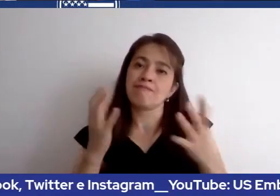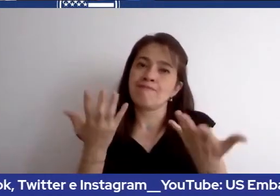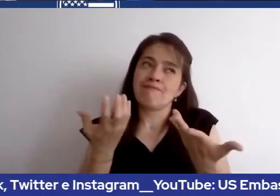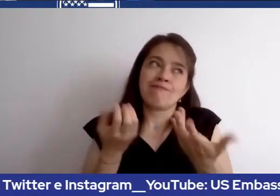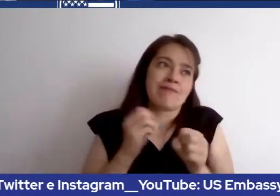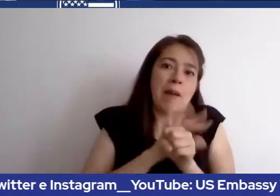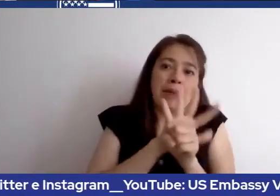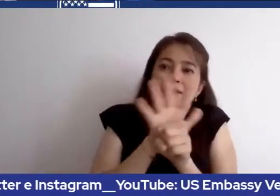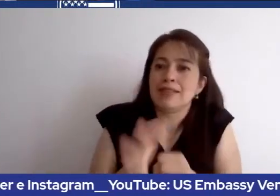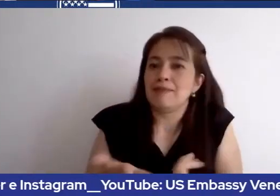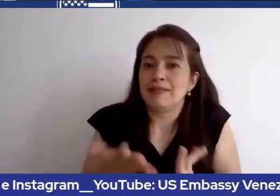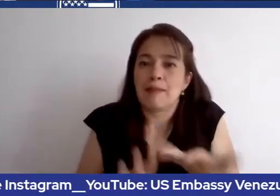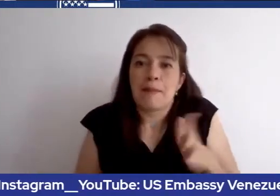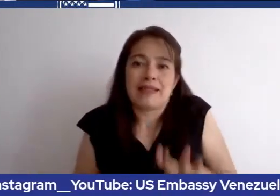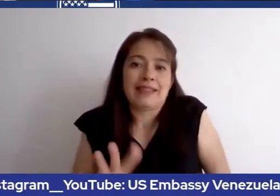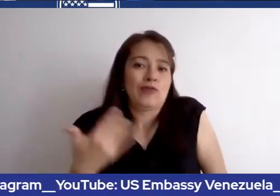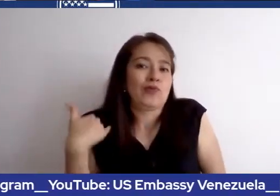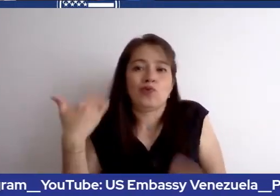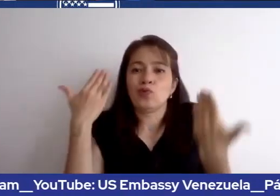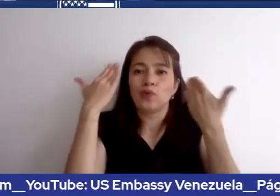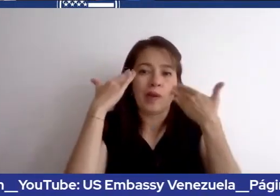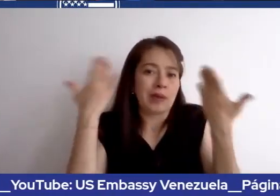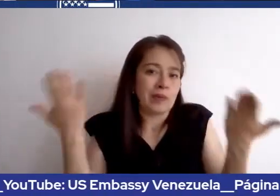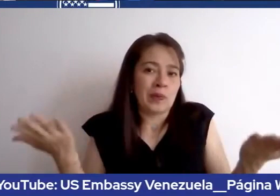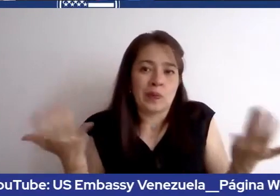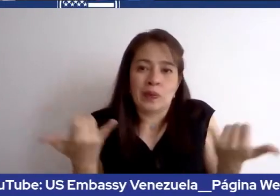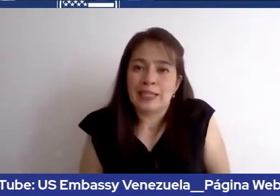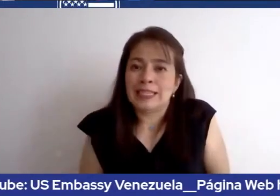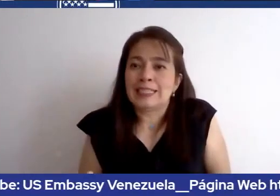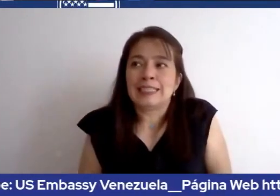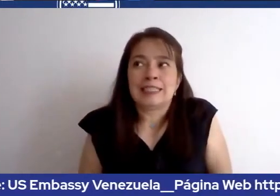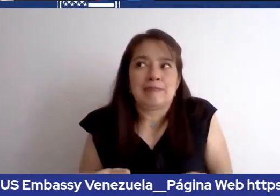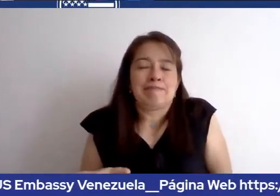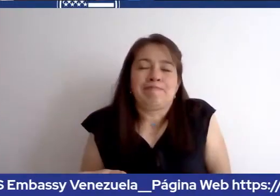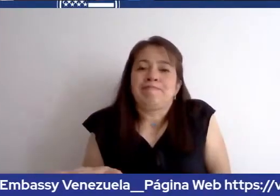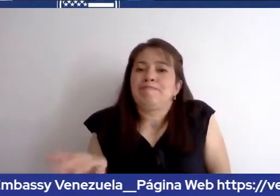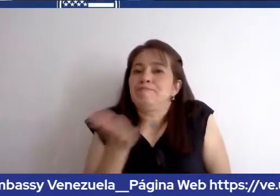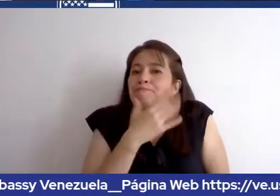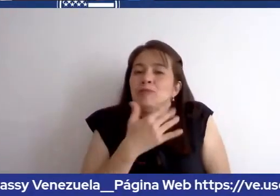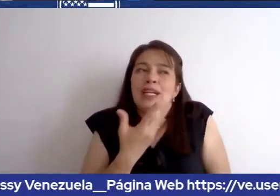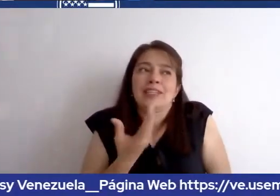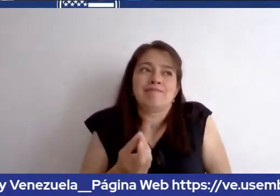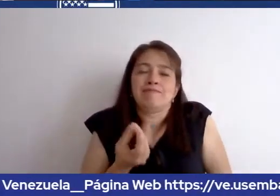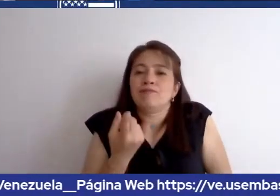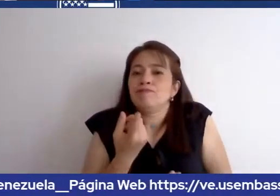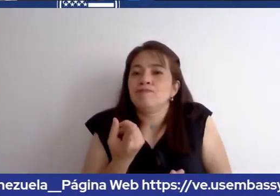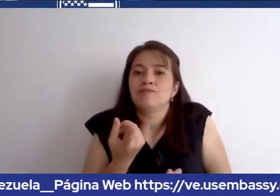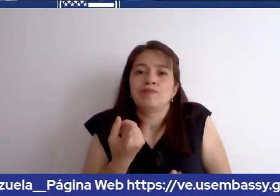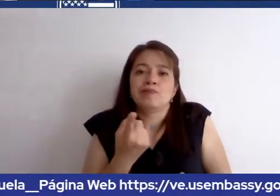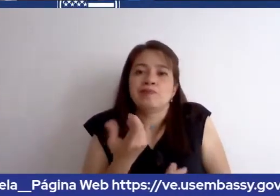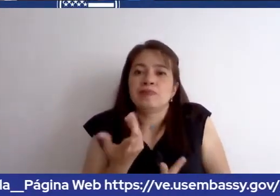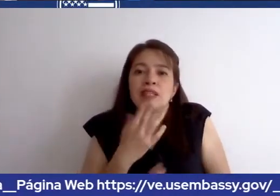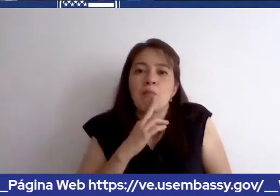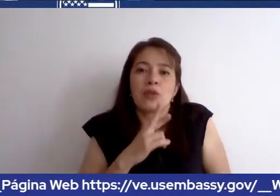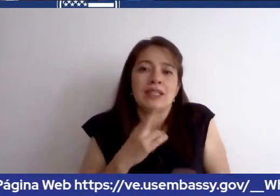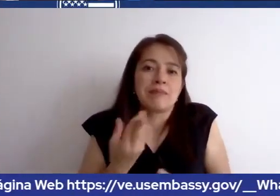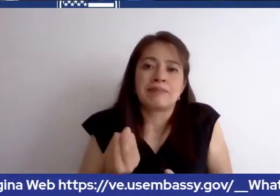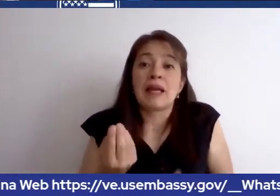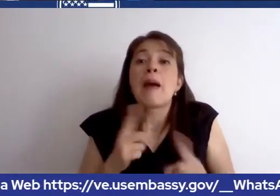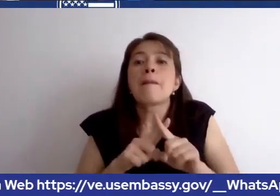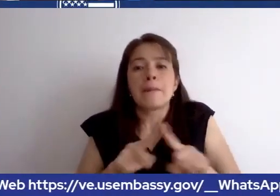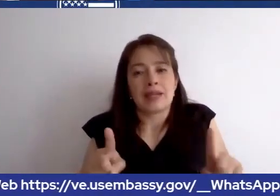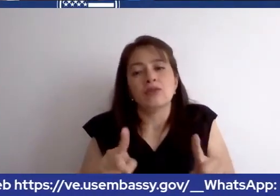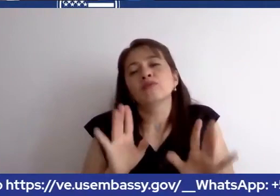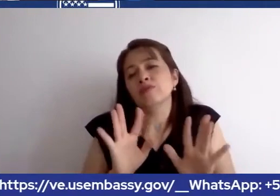tengo, no tengo una otra respuesta en esta situación, pero visita nuestro